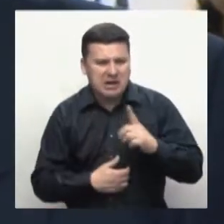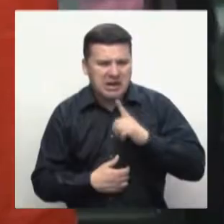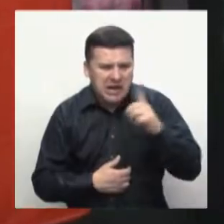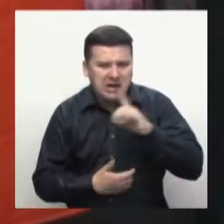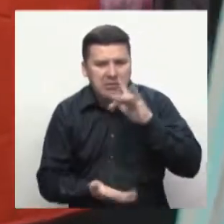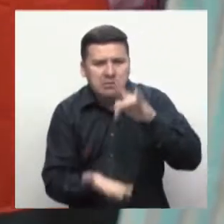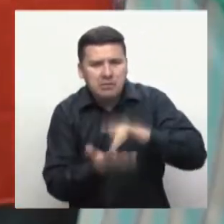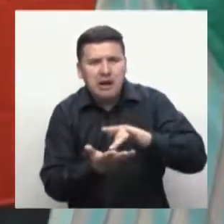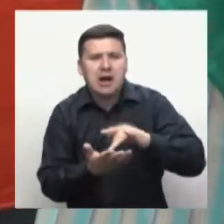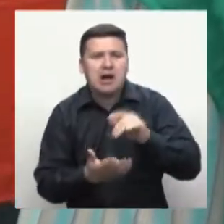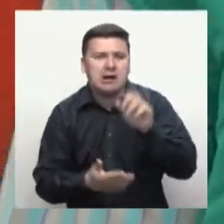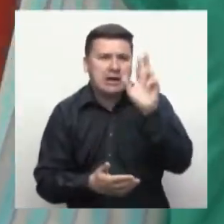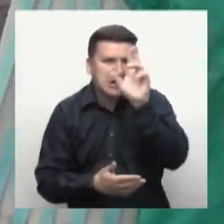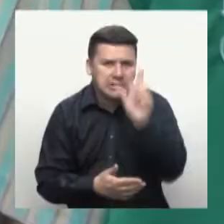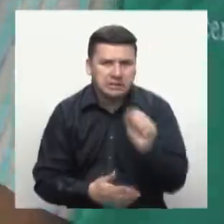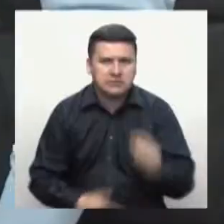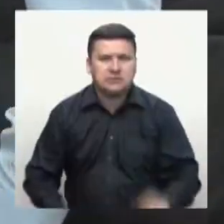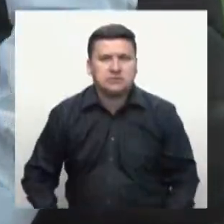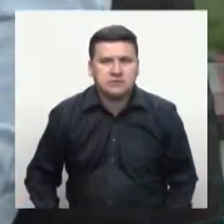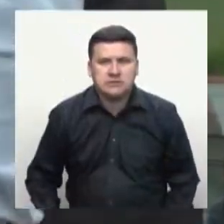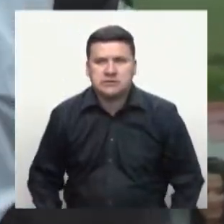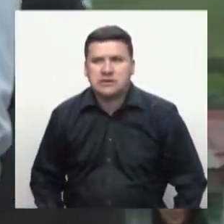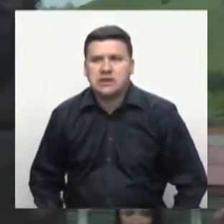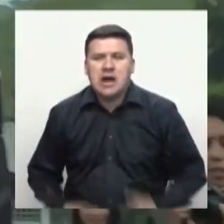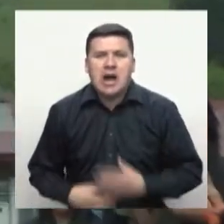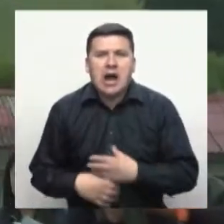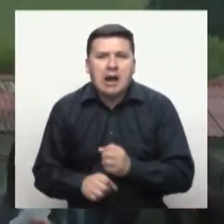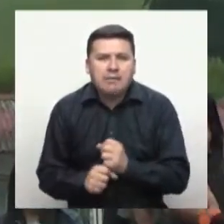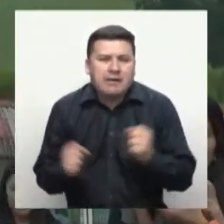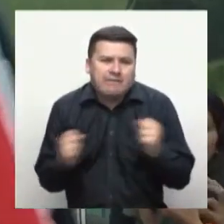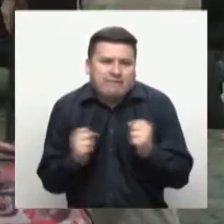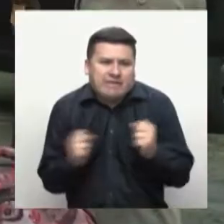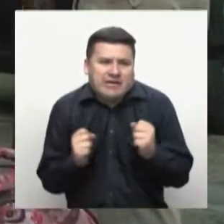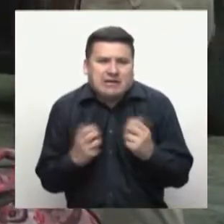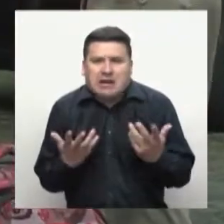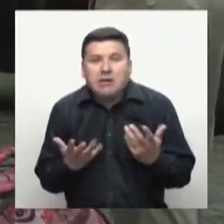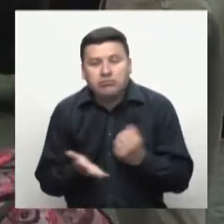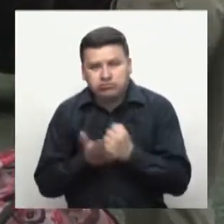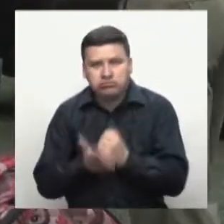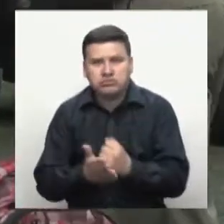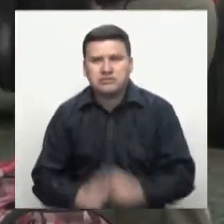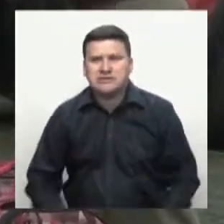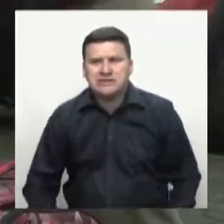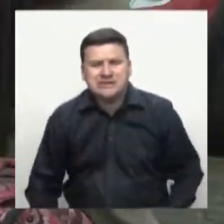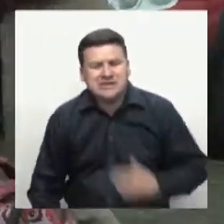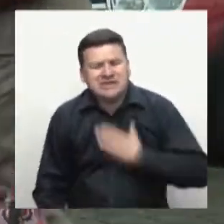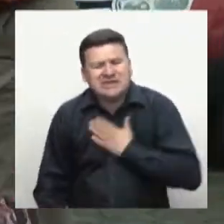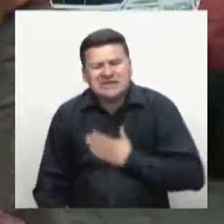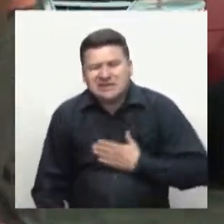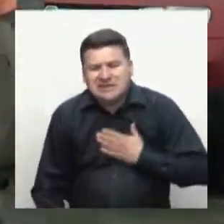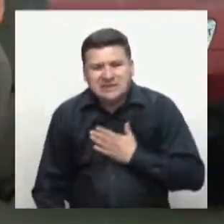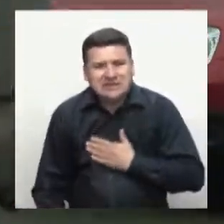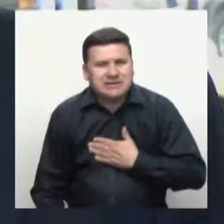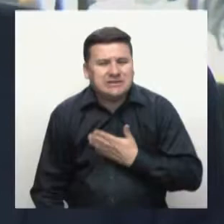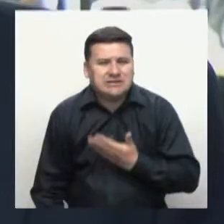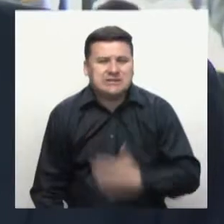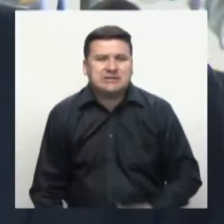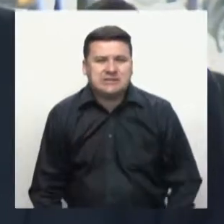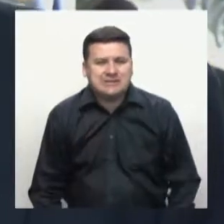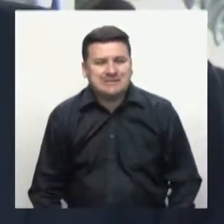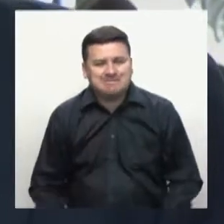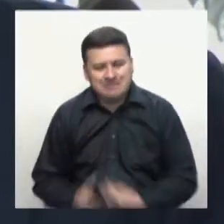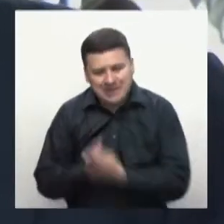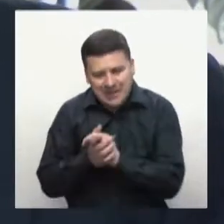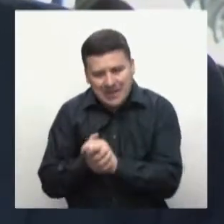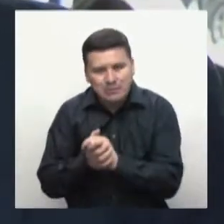hermandad de parte de todos los funcionarios de la regional Risaralda, de los aprendices y pues como somos una